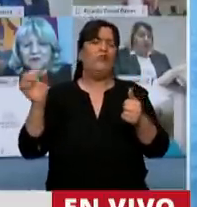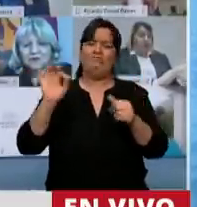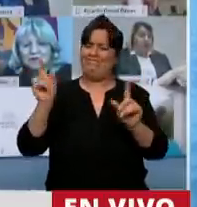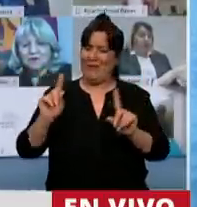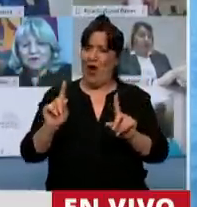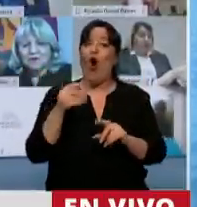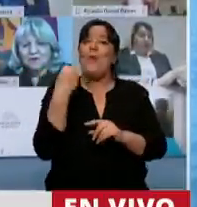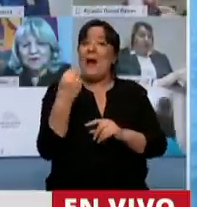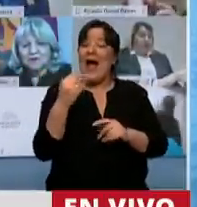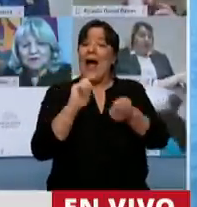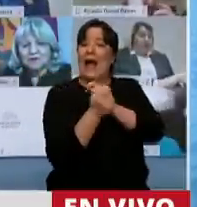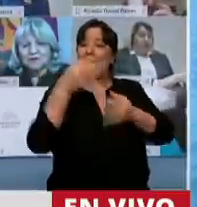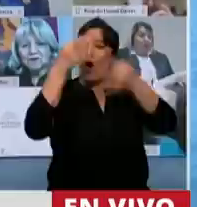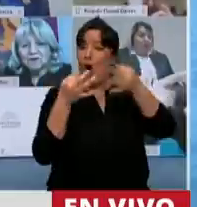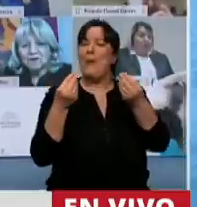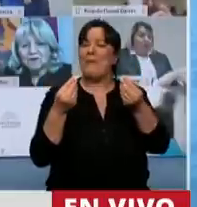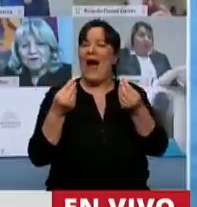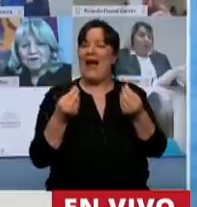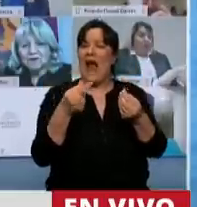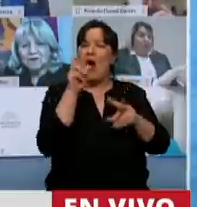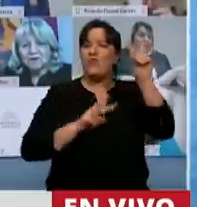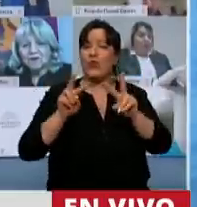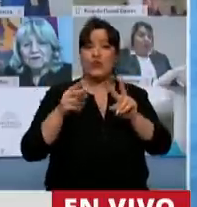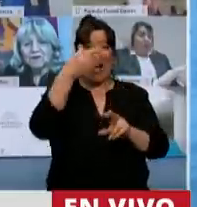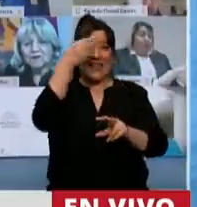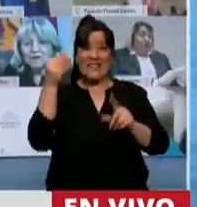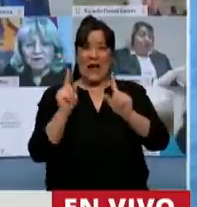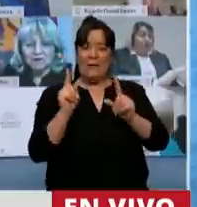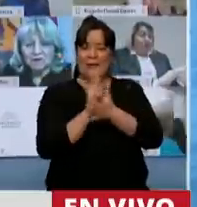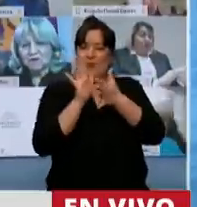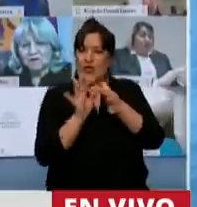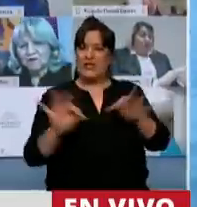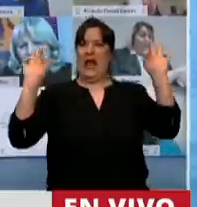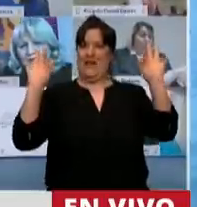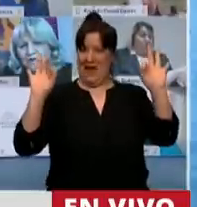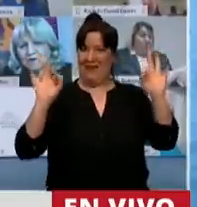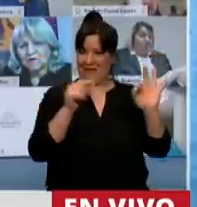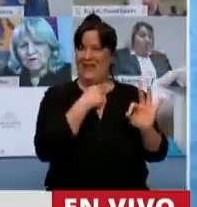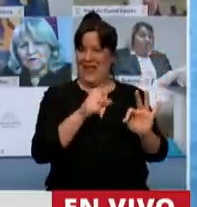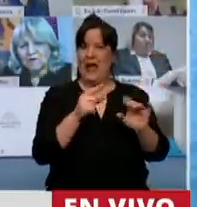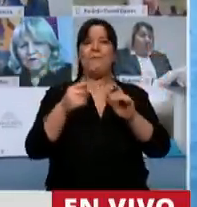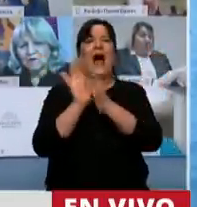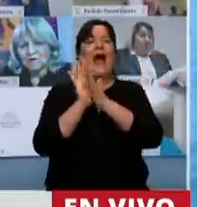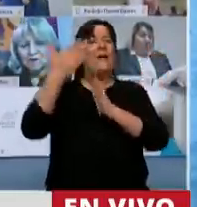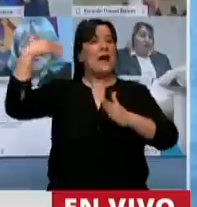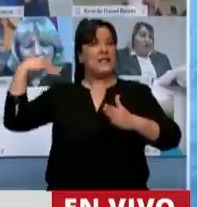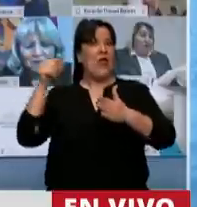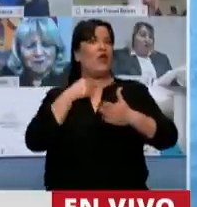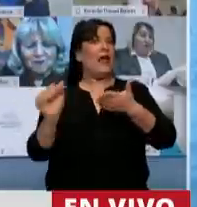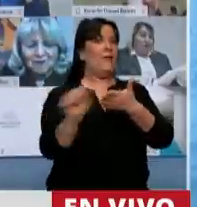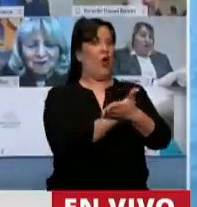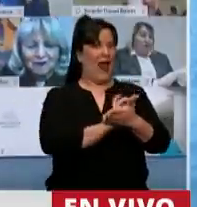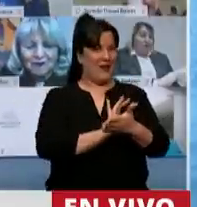es para solucionar su pasado, pero también para convertirse en la justicia. En las sesiones